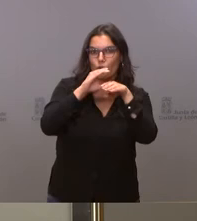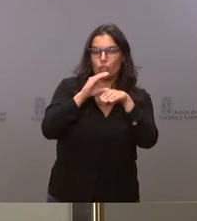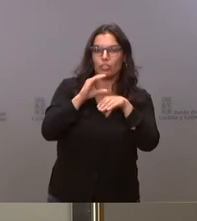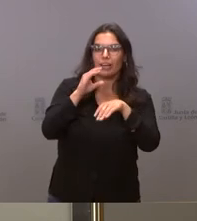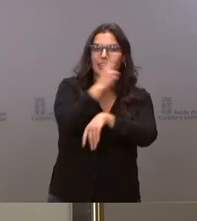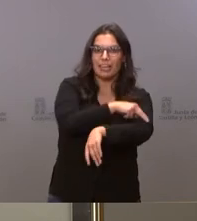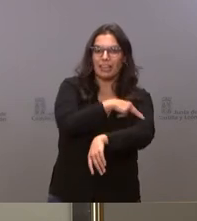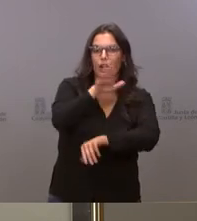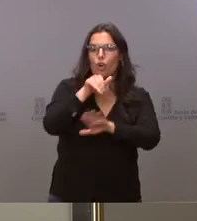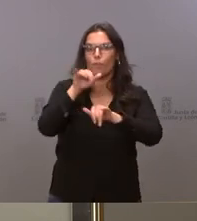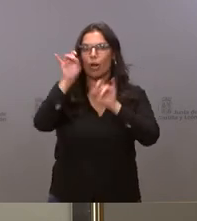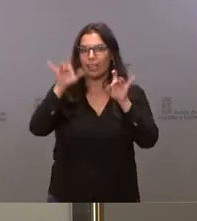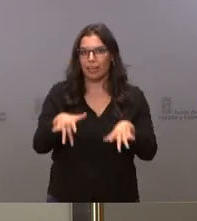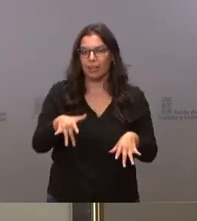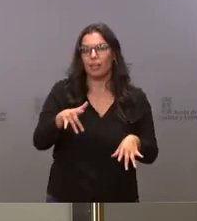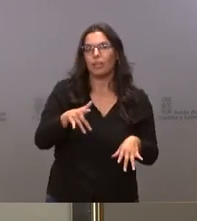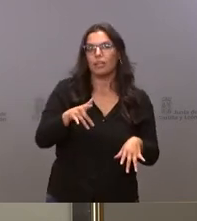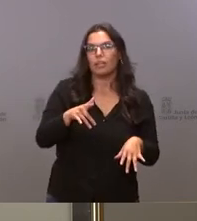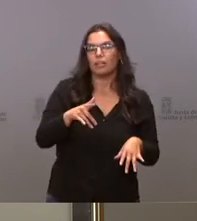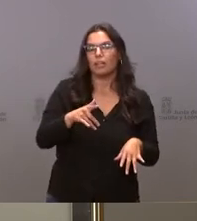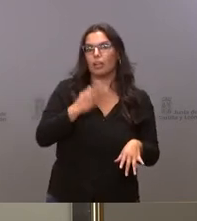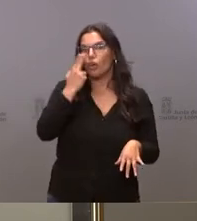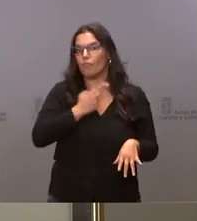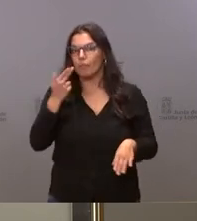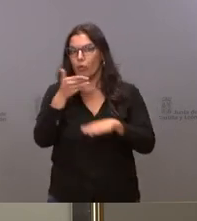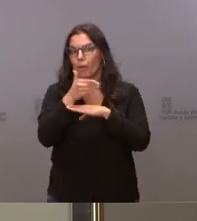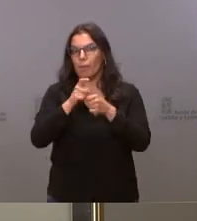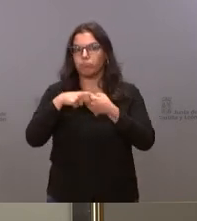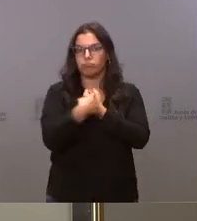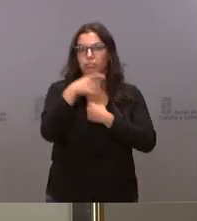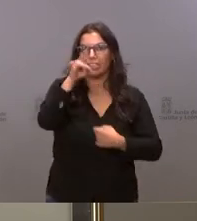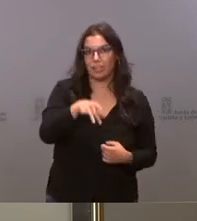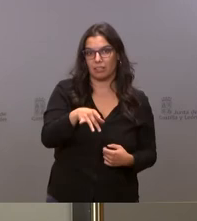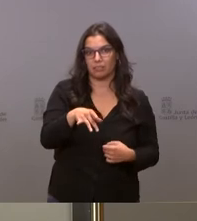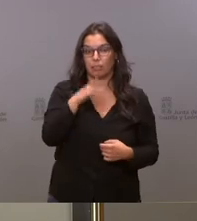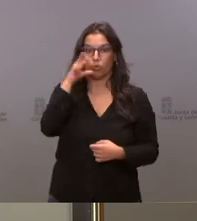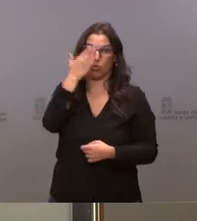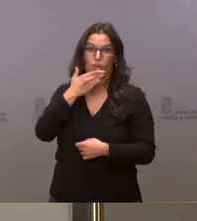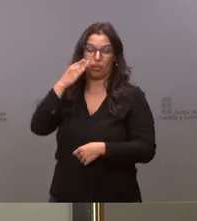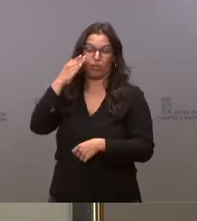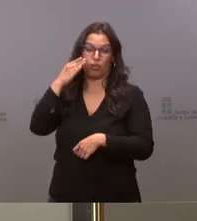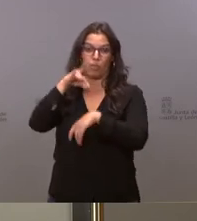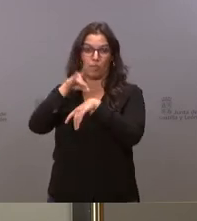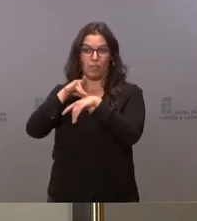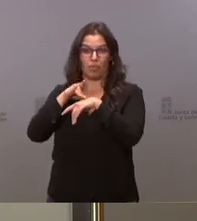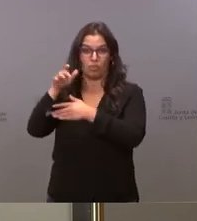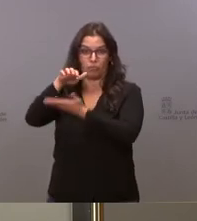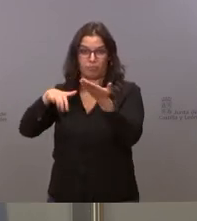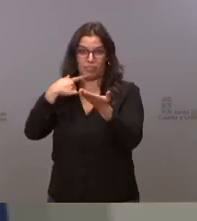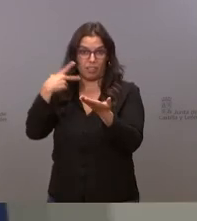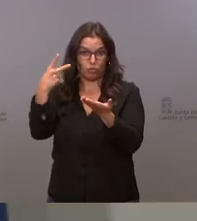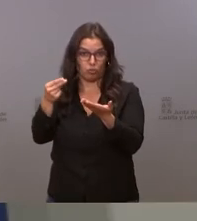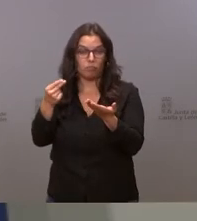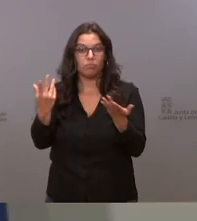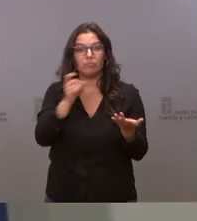y si hay confirmación de quienes van a asistir después del comunicado del Consejo de Colegios de Médicos Pues